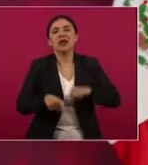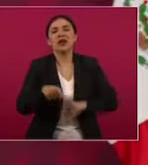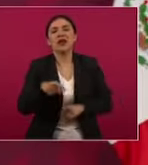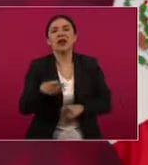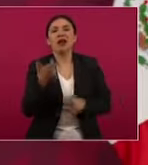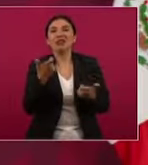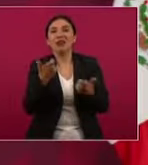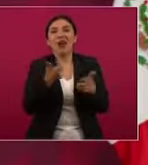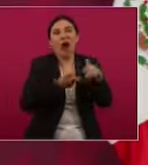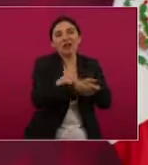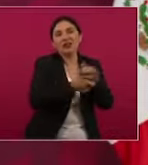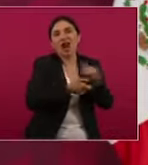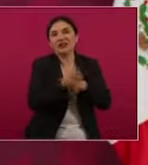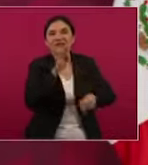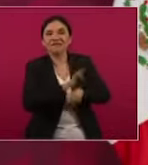billullos,